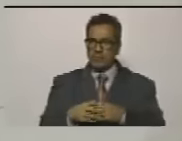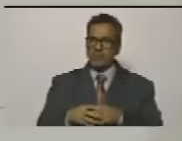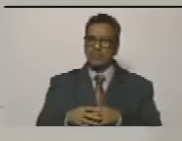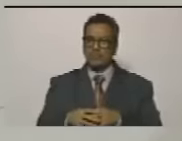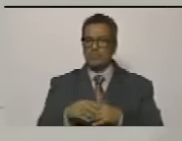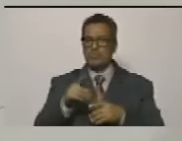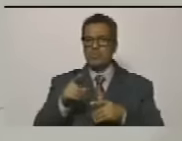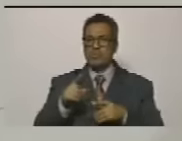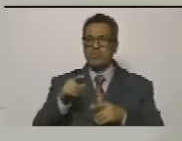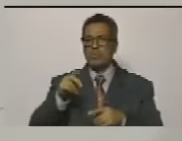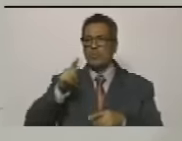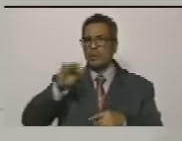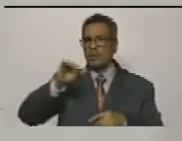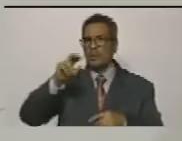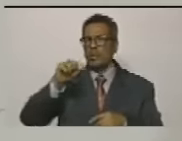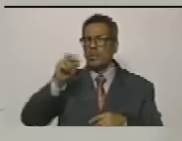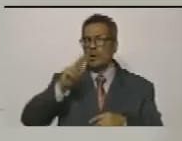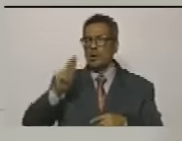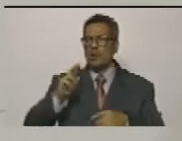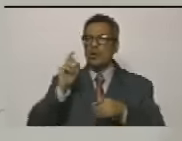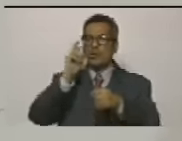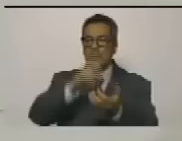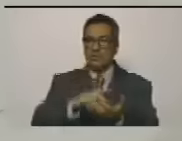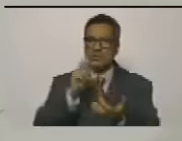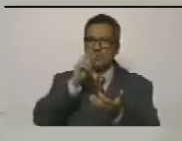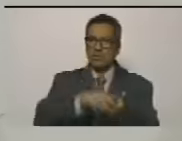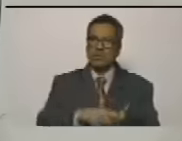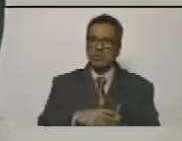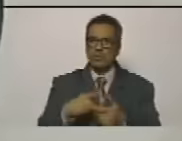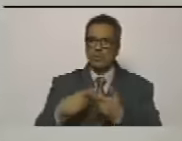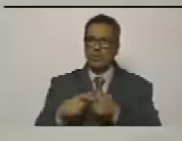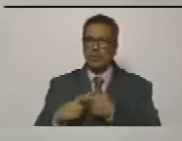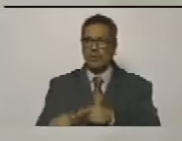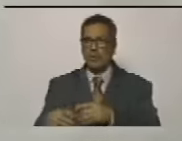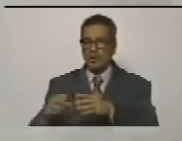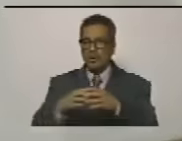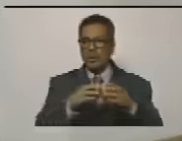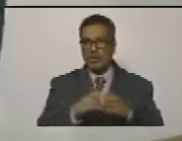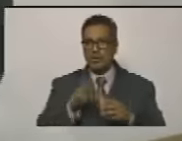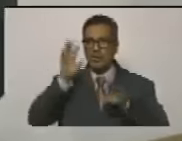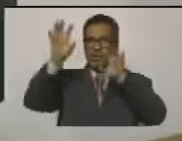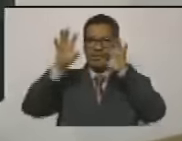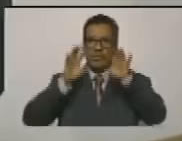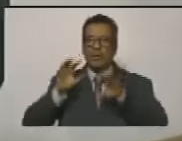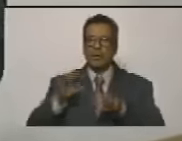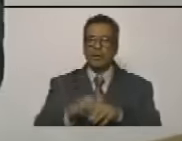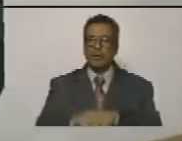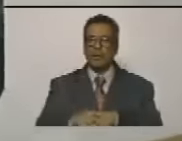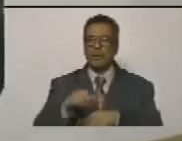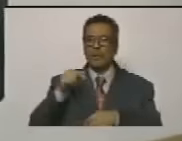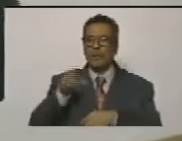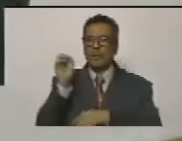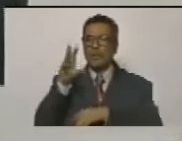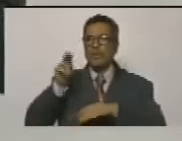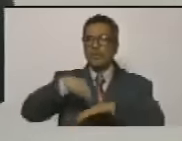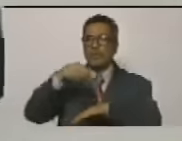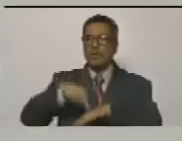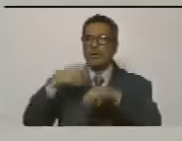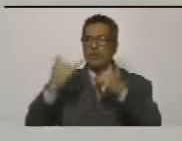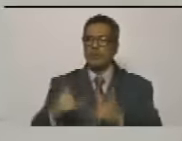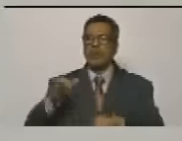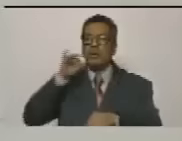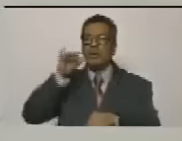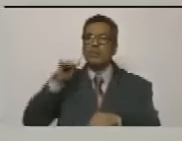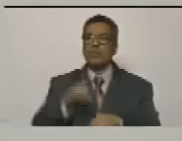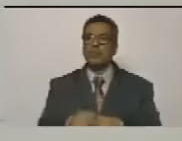marco del TIAR contando con participación de otras organizaciones y países y aquí en esta asamblea nacional ya denunciamos